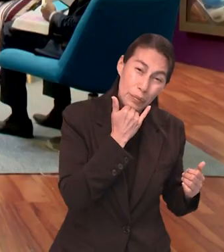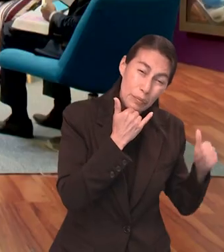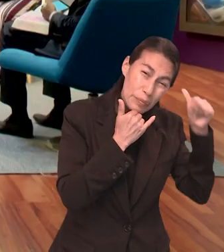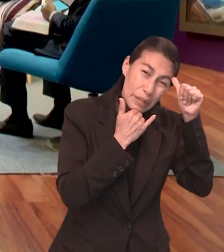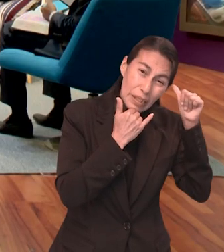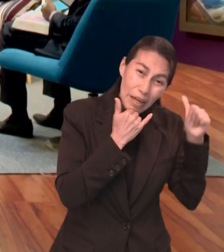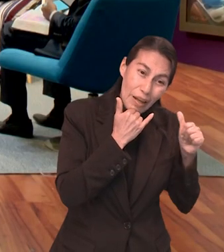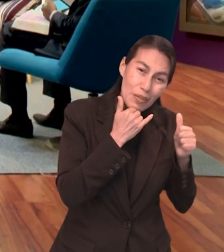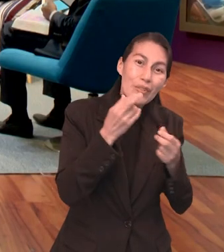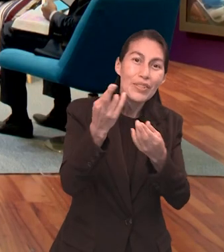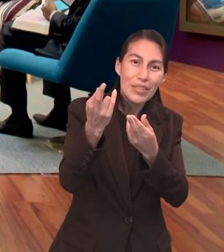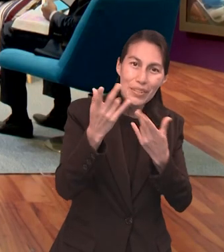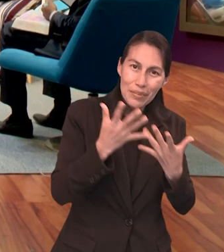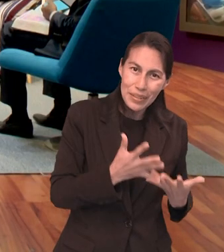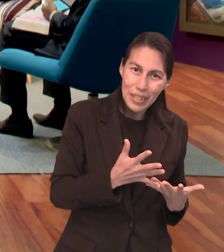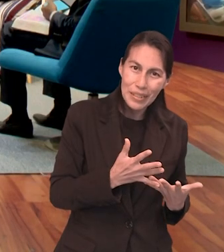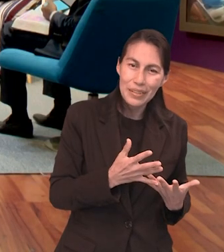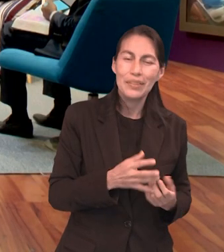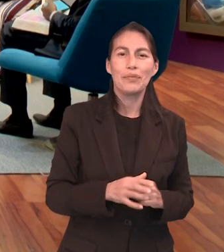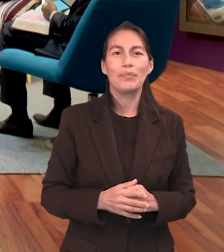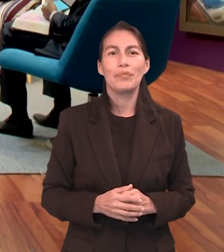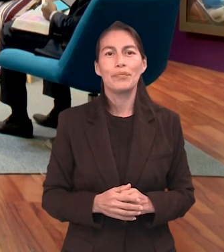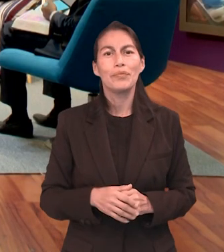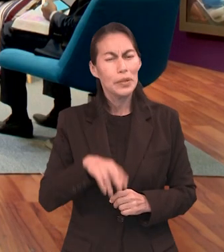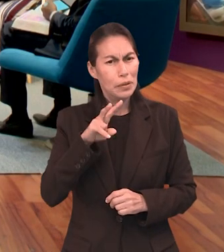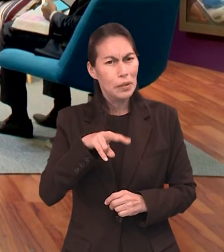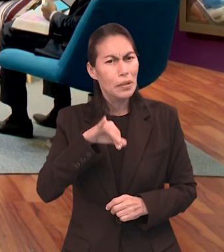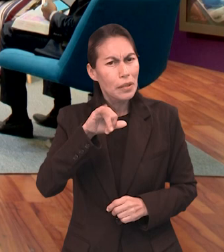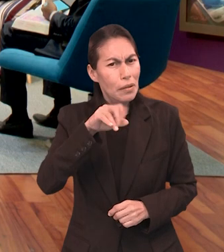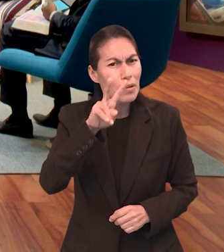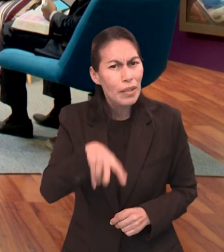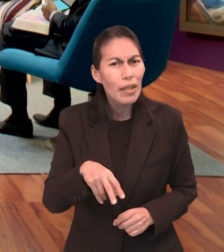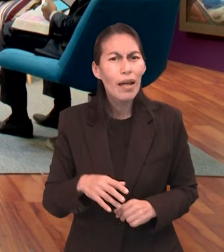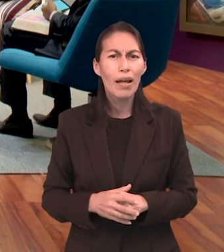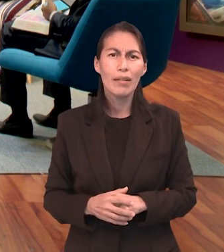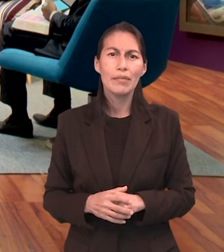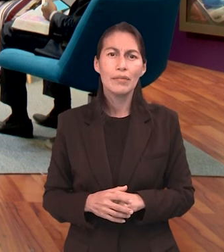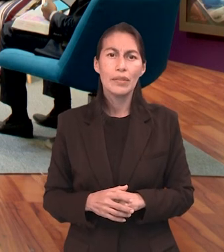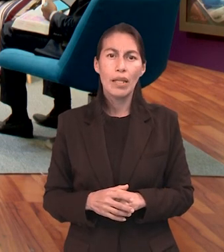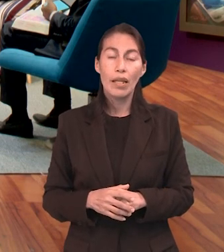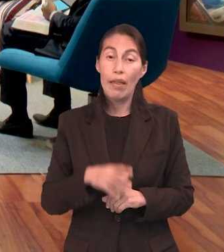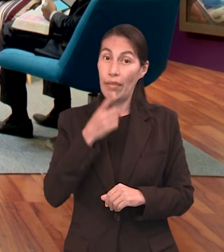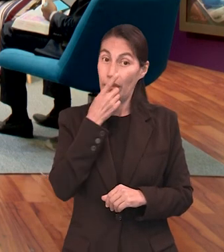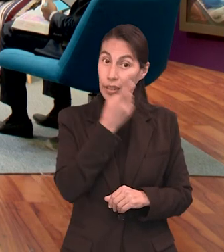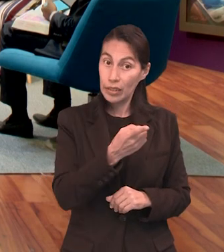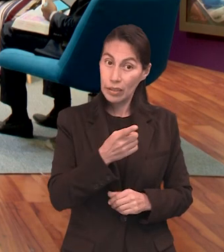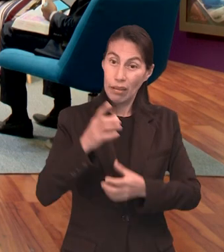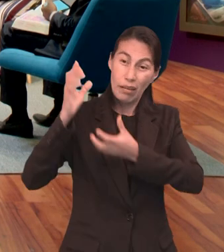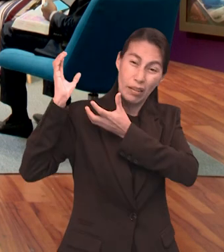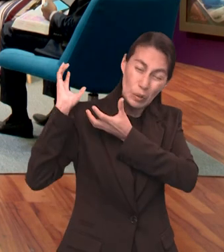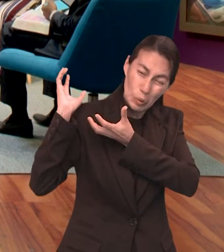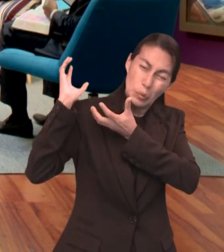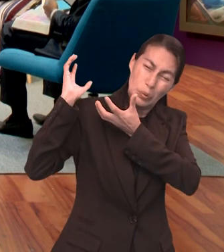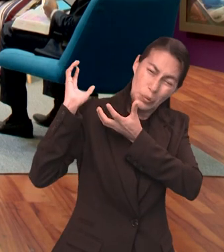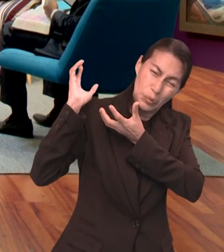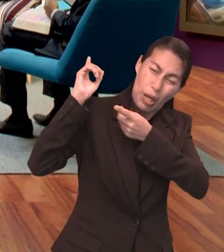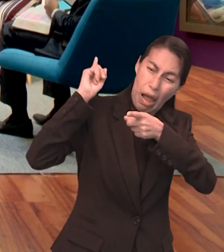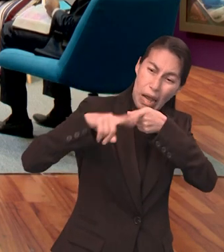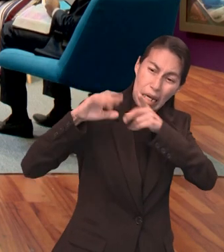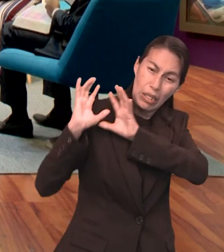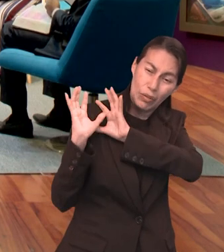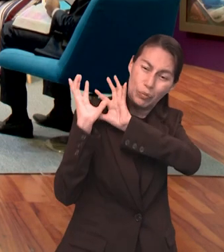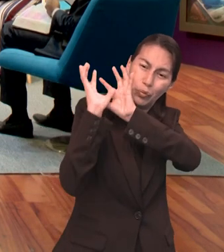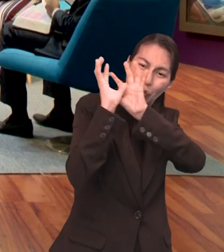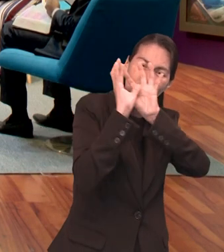es, la fase primera es, yo te voy a poner, a quitar la carga pesada que tienes, voy a liberarte.